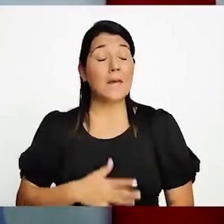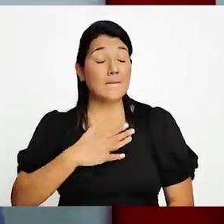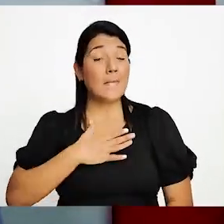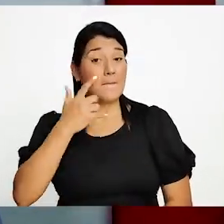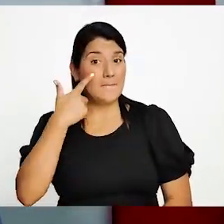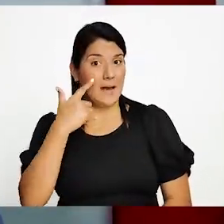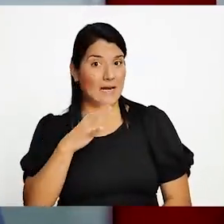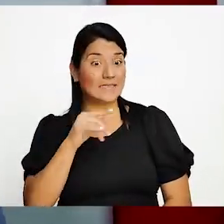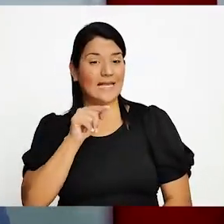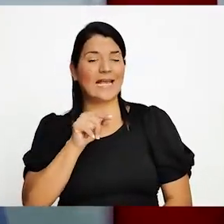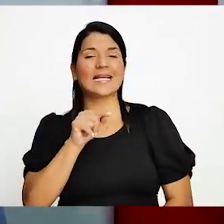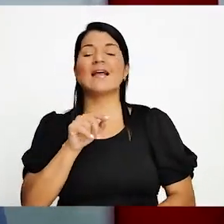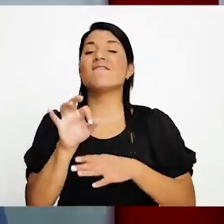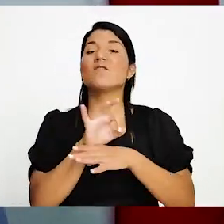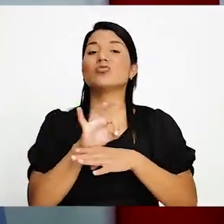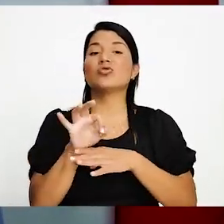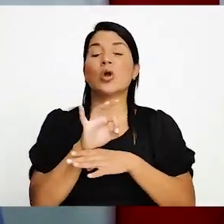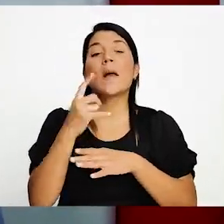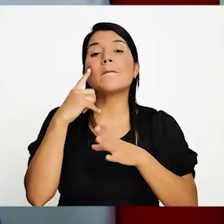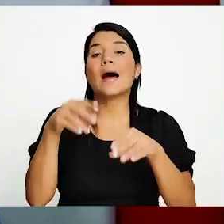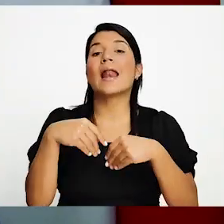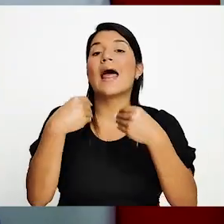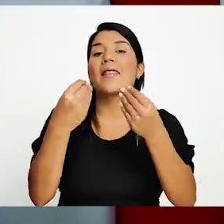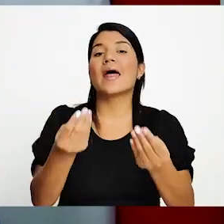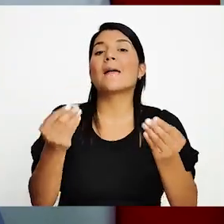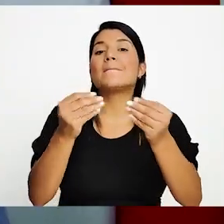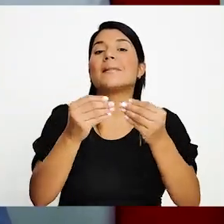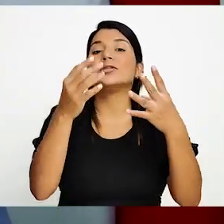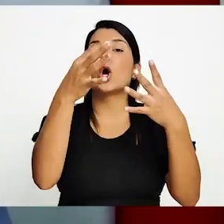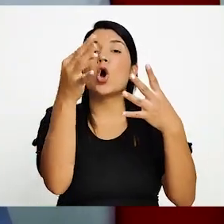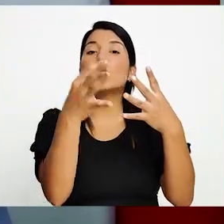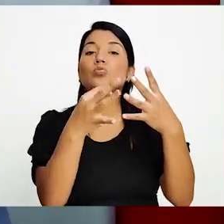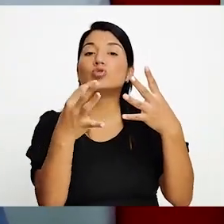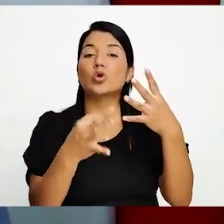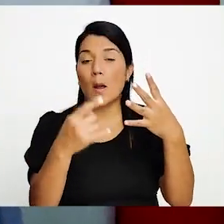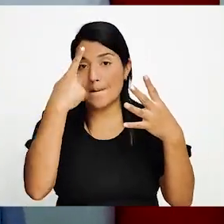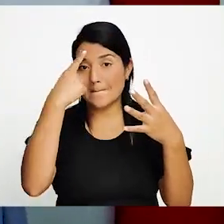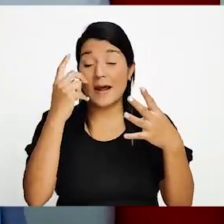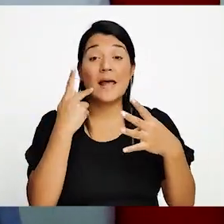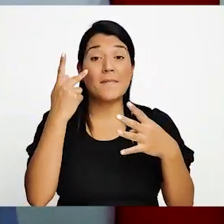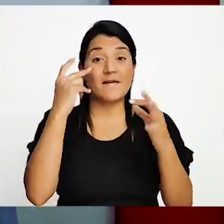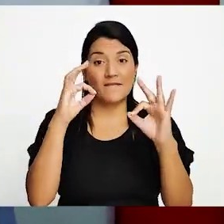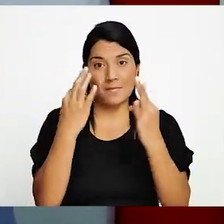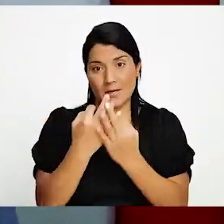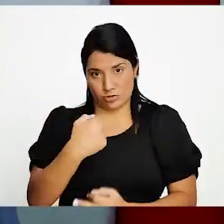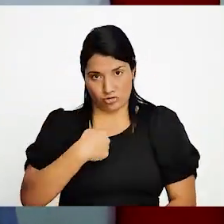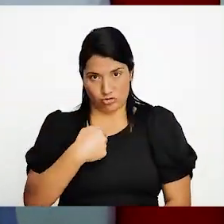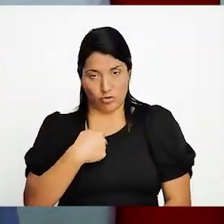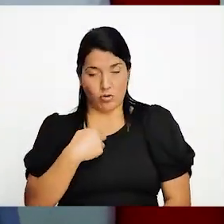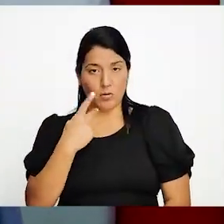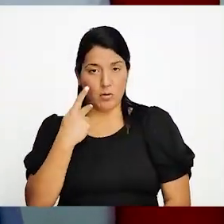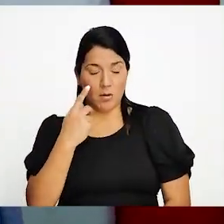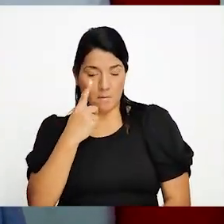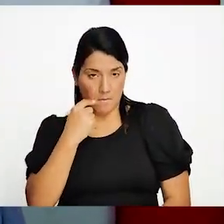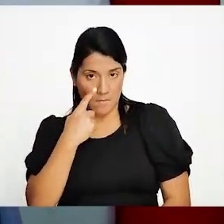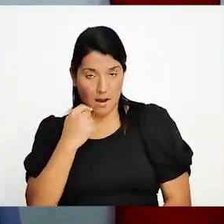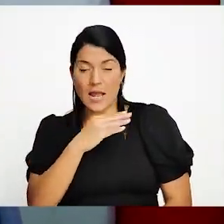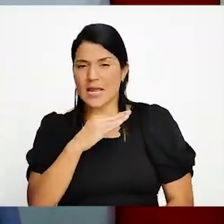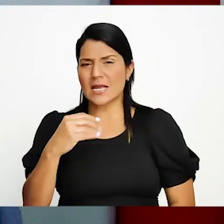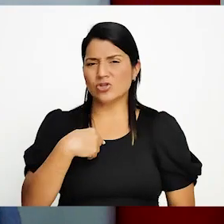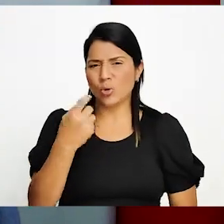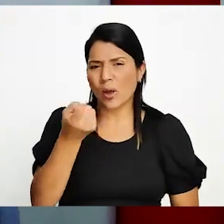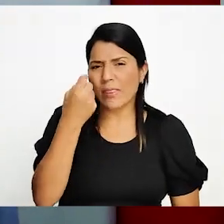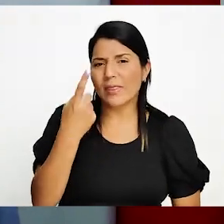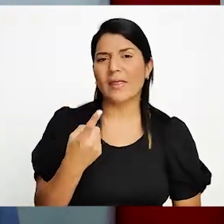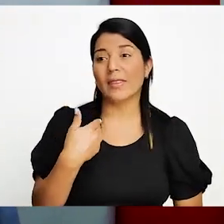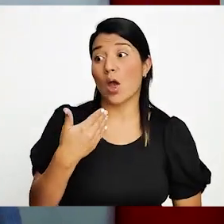también para darle herramientas al padre de familia. Porque yo soy padre de familia y entiendo que cuando uno está en una